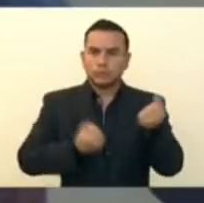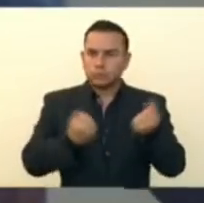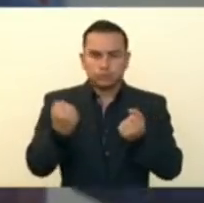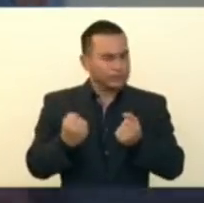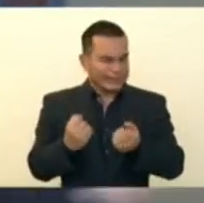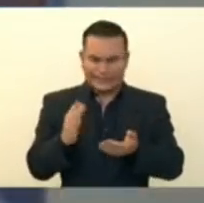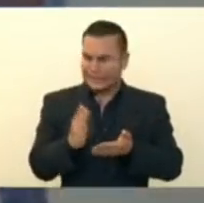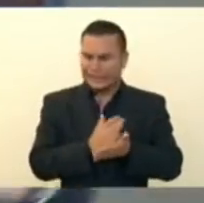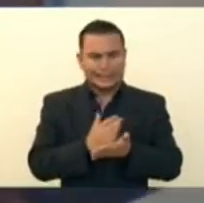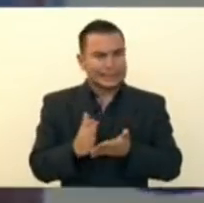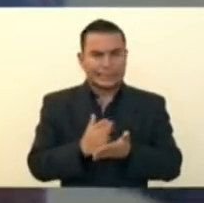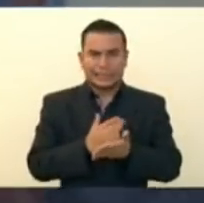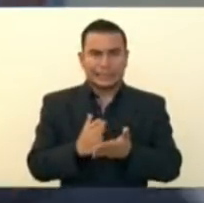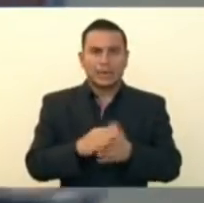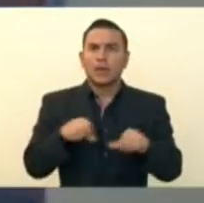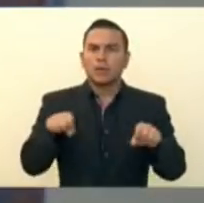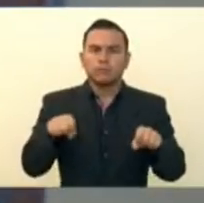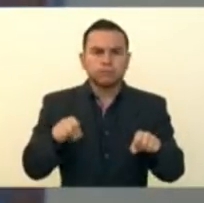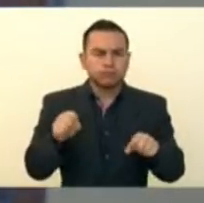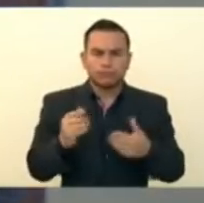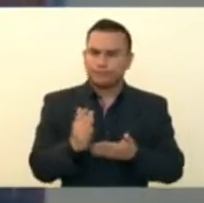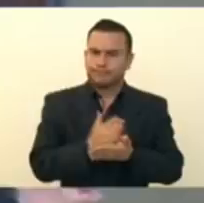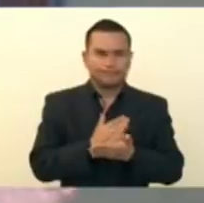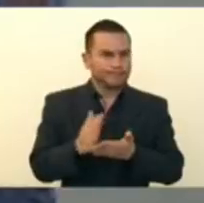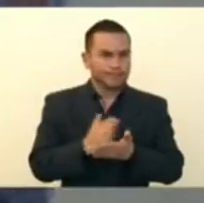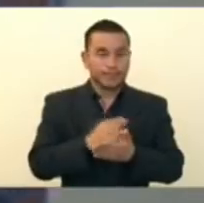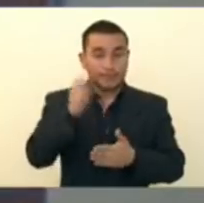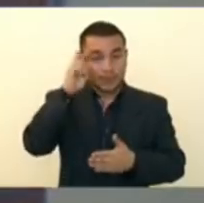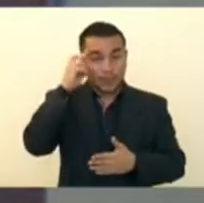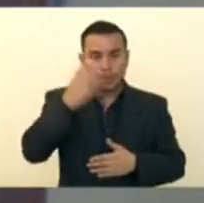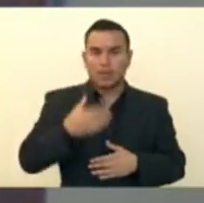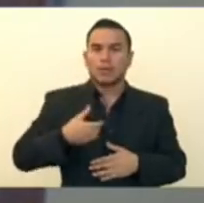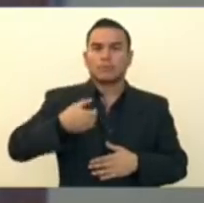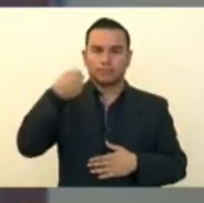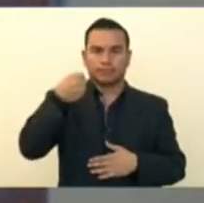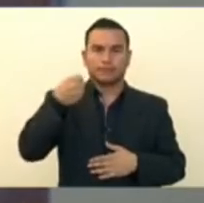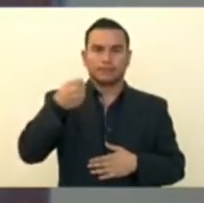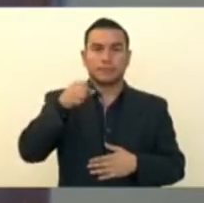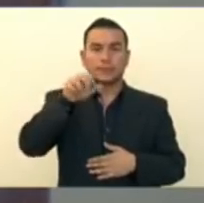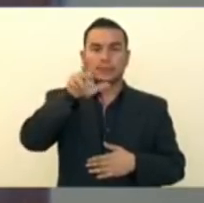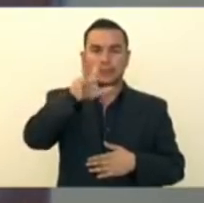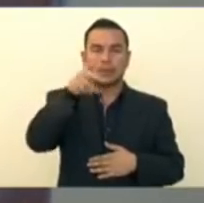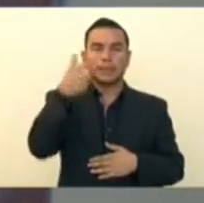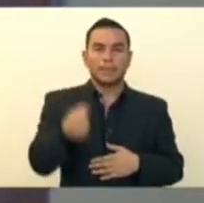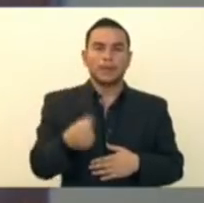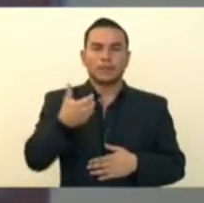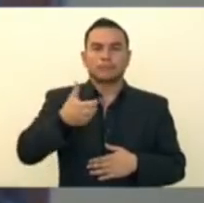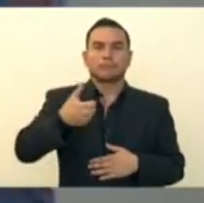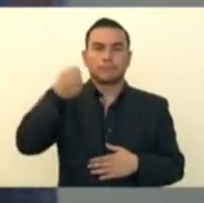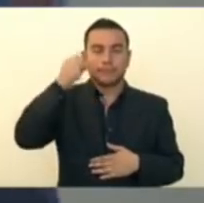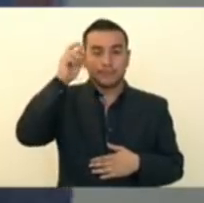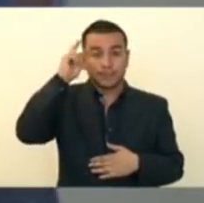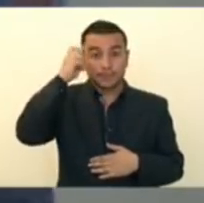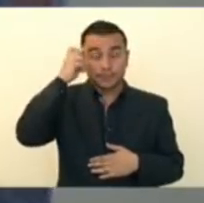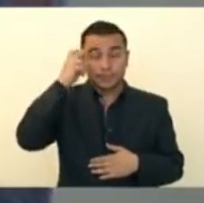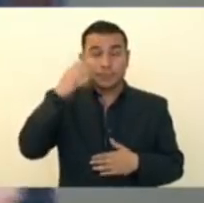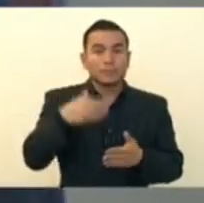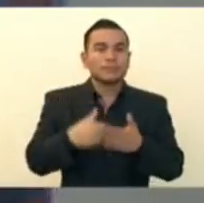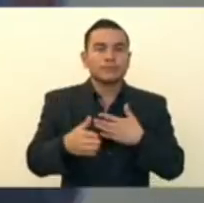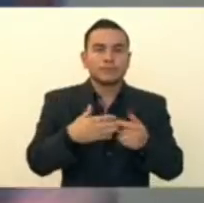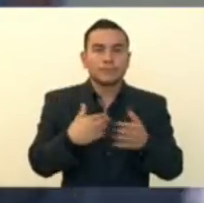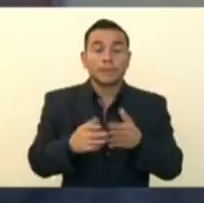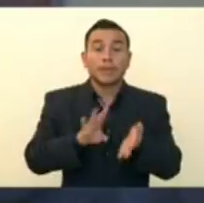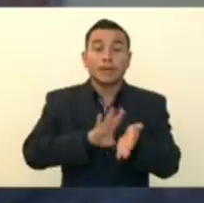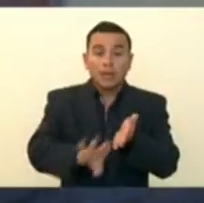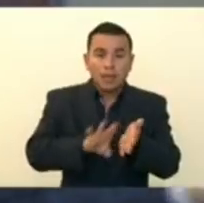motocicletas, todos esos pagos están suspendidos, hay una moratoria legal de tres meses, es decir, no tiene que preocuparse